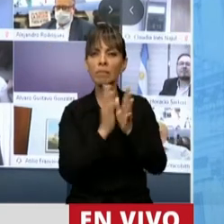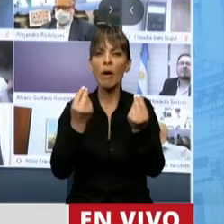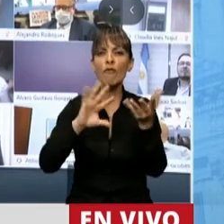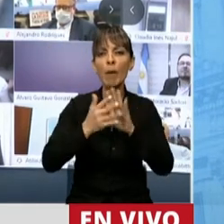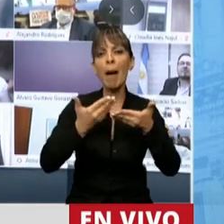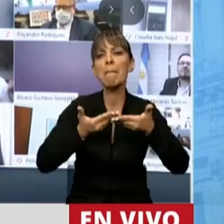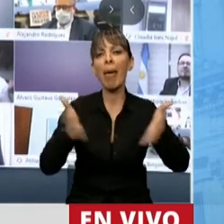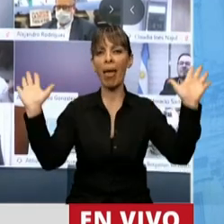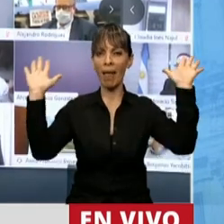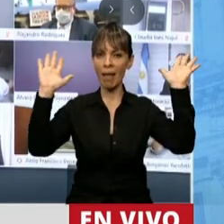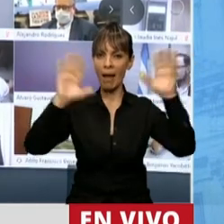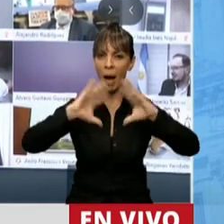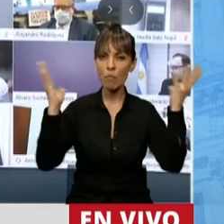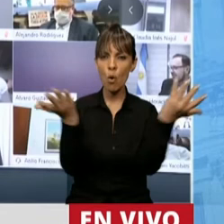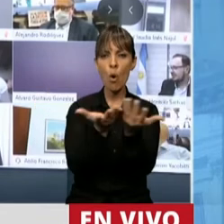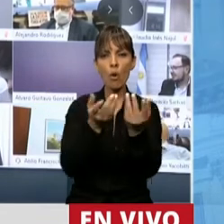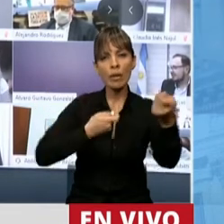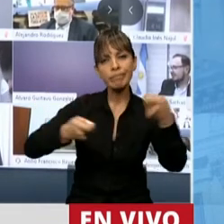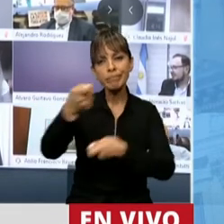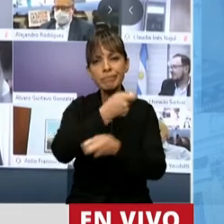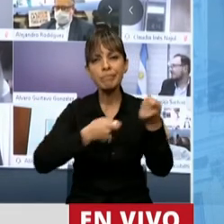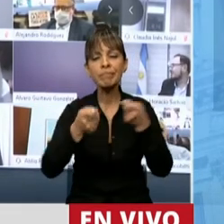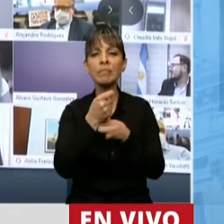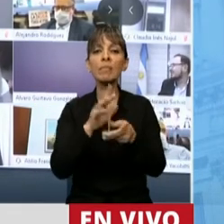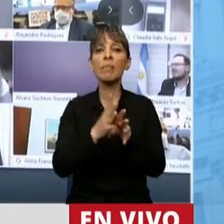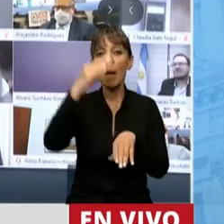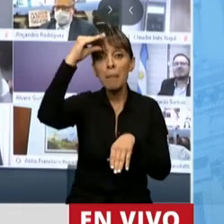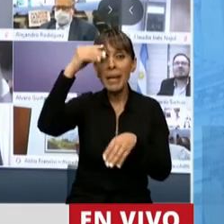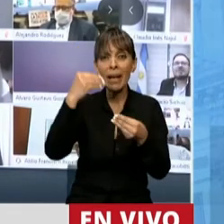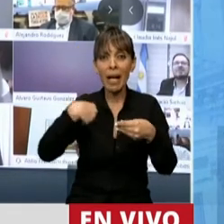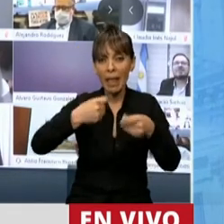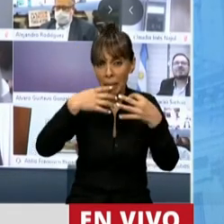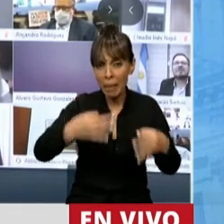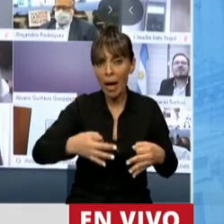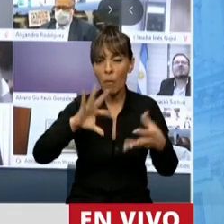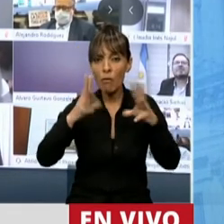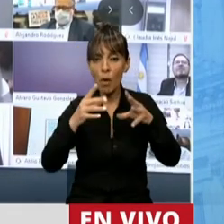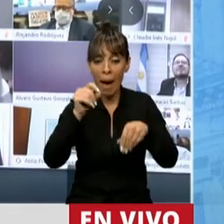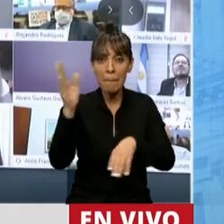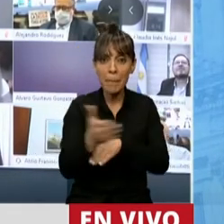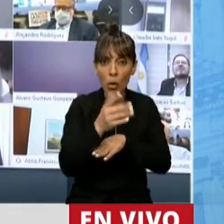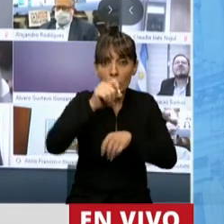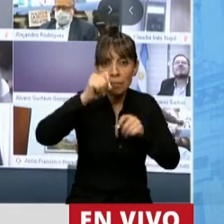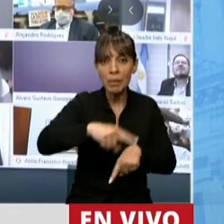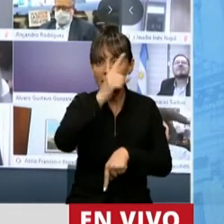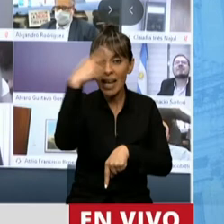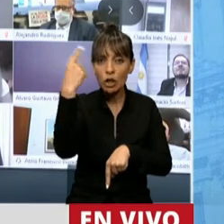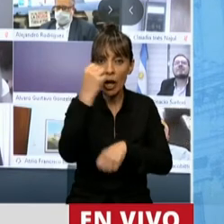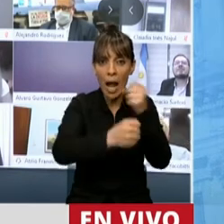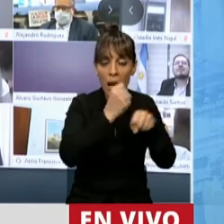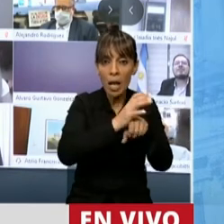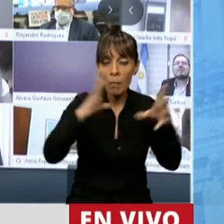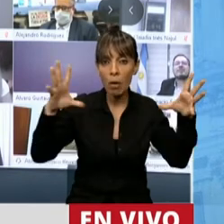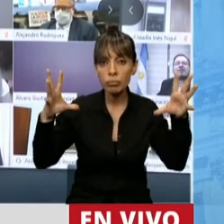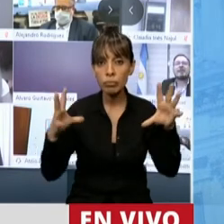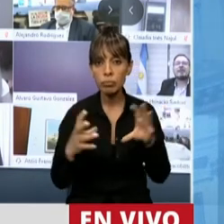inteligente al mundo, que lo que fue haciendo fue destruyendo el entramado productivo de nuestras pymes y que quedaban fuera